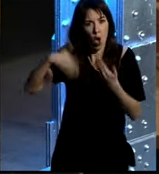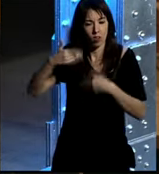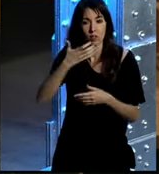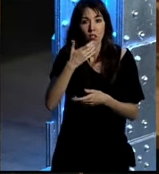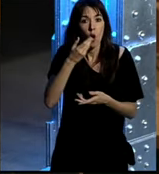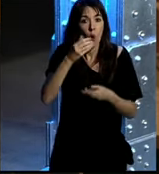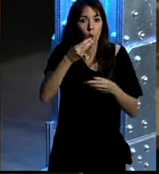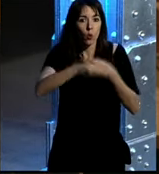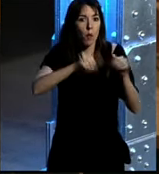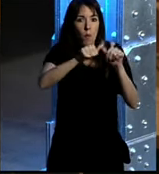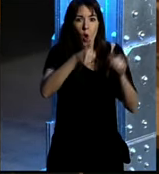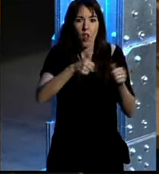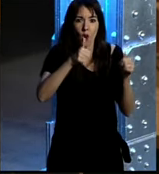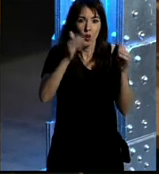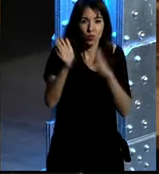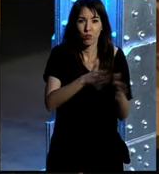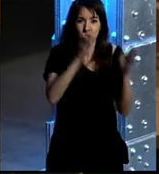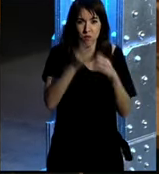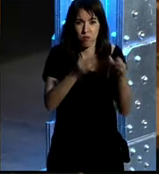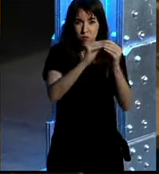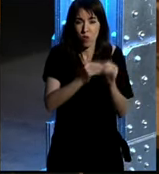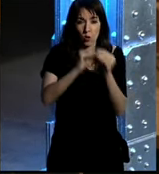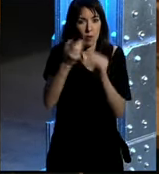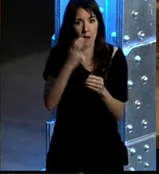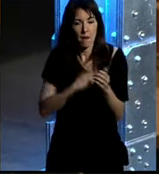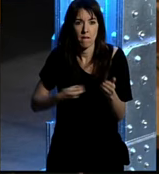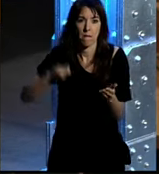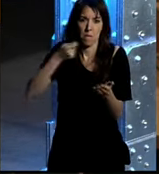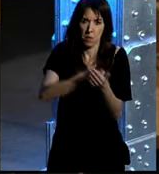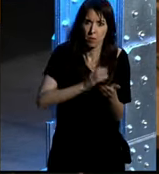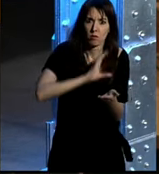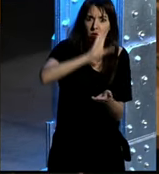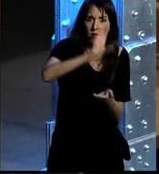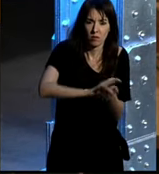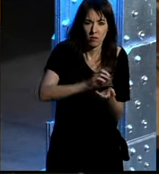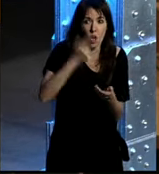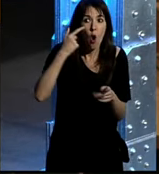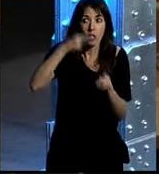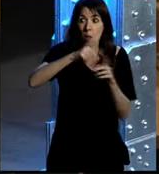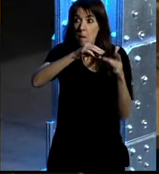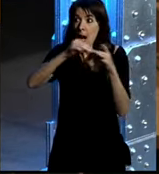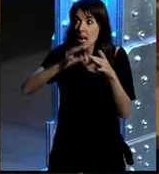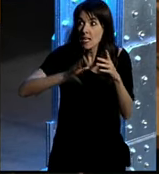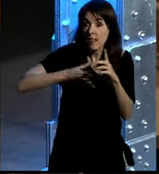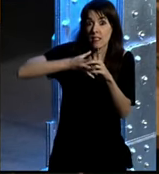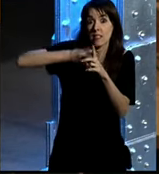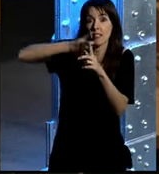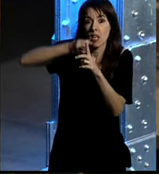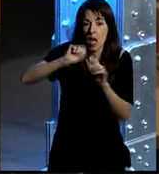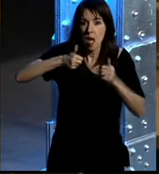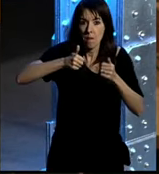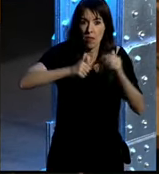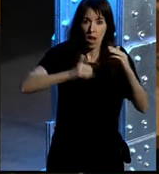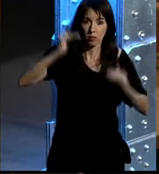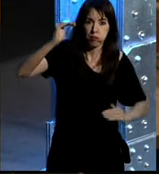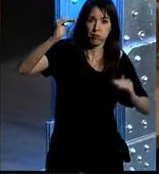utilizar determinados modelos productivos tenías que hacer unas inversiones tenías que para alcanzar al que era líder empezar a recorrer el mismo camino